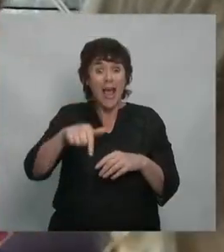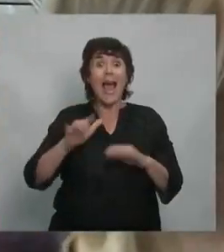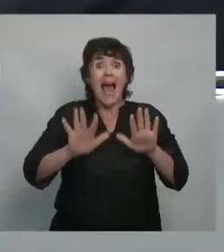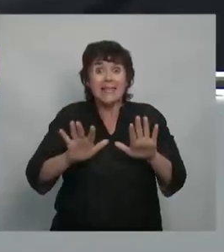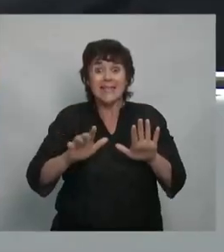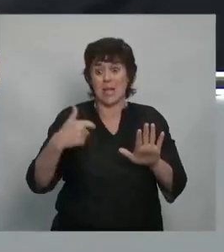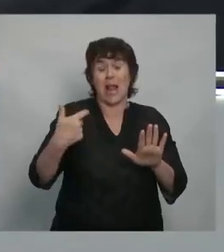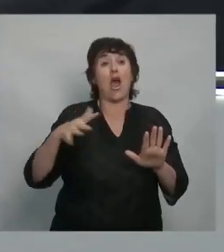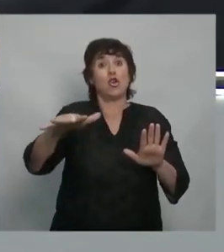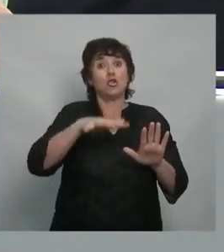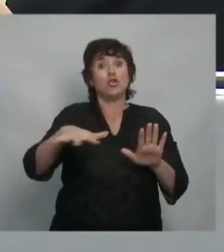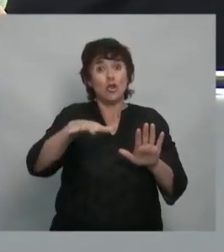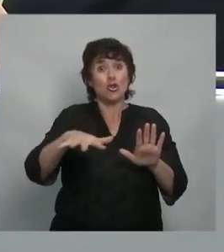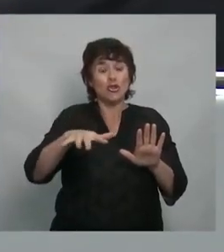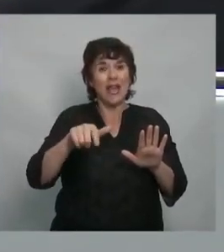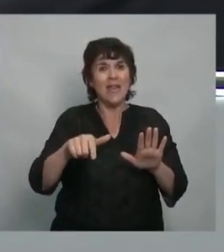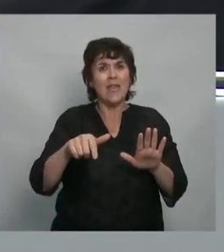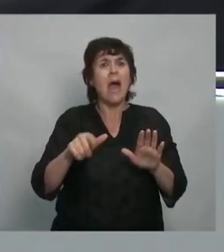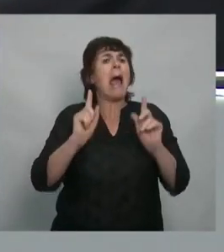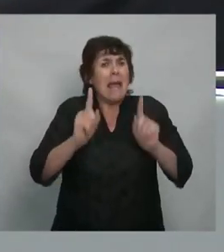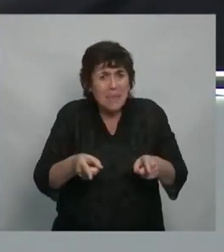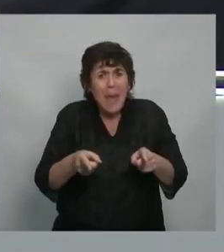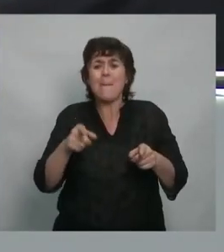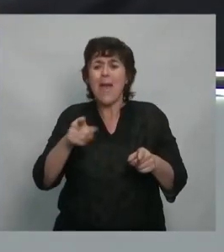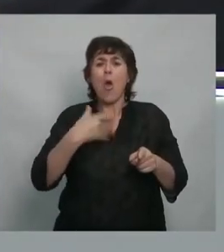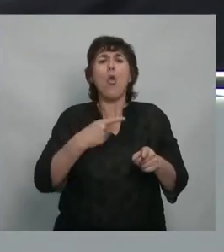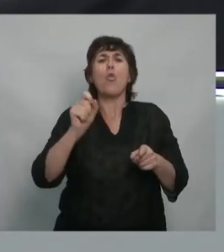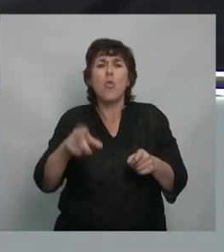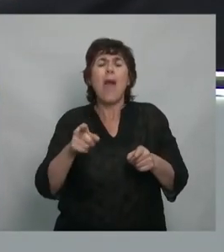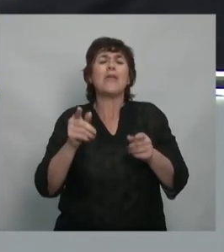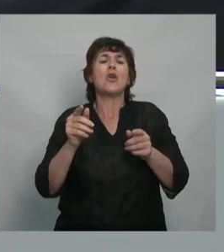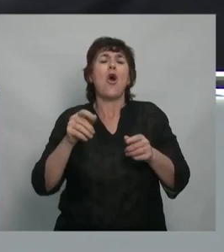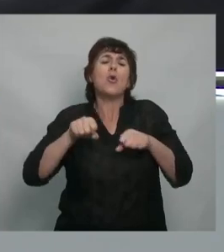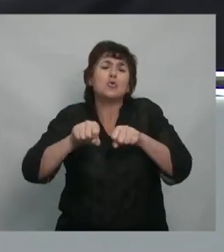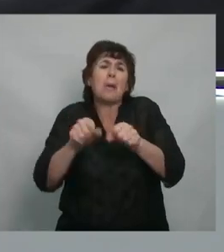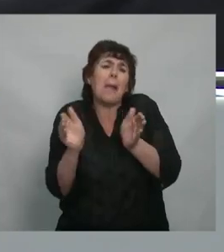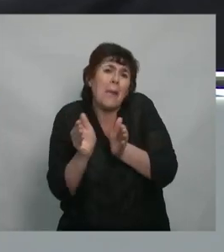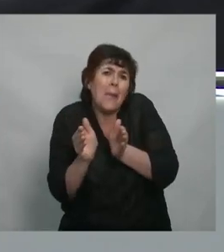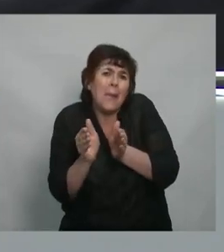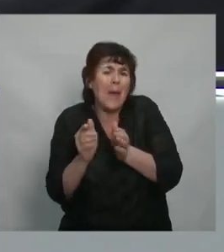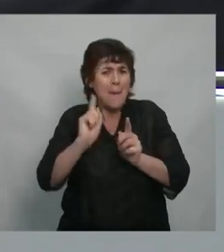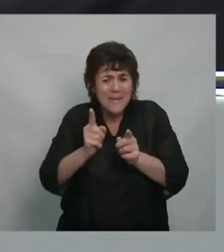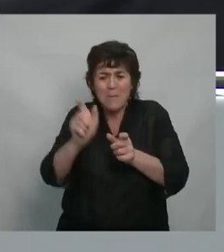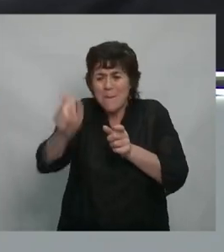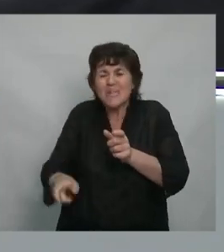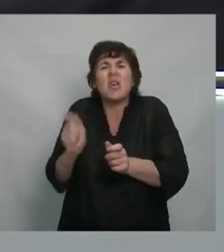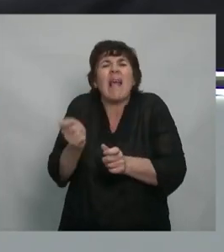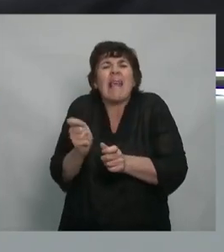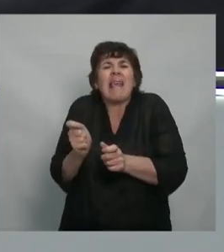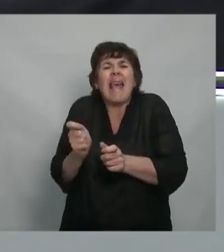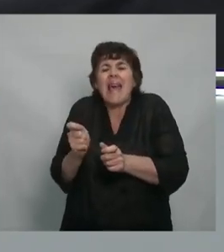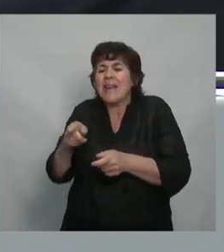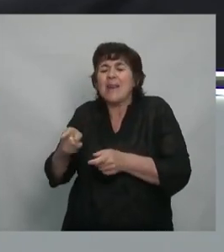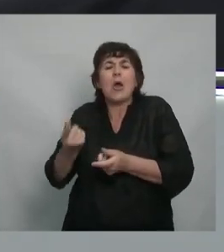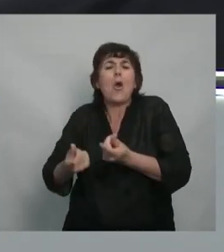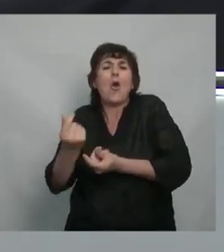inclusive sobre los propios dueños de los mercaditos, de los supermercados, que no se daban cuenta que los que le venían a comprar a ellos eran los de los